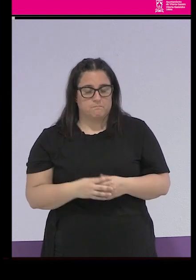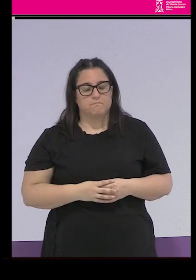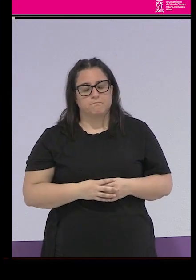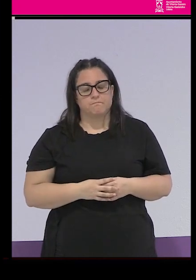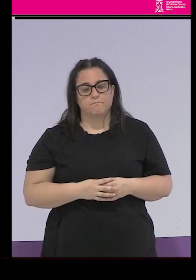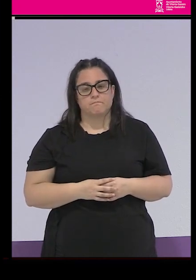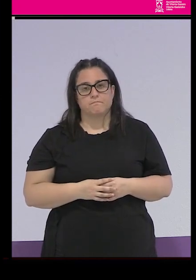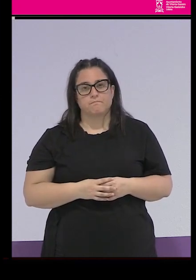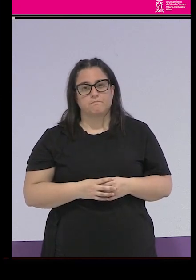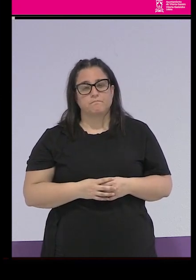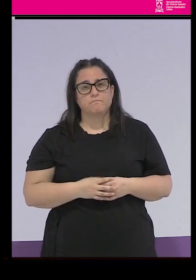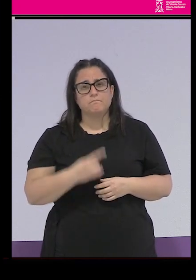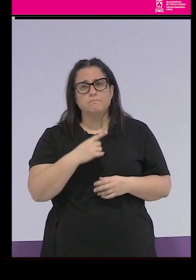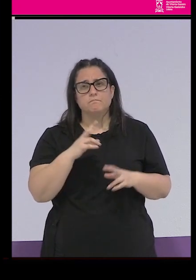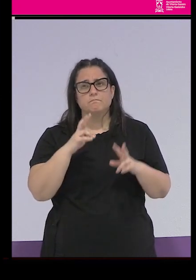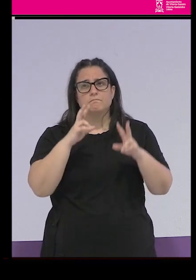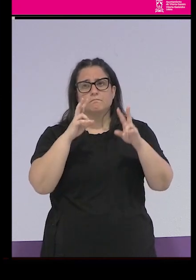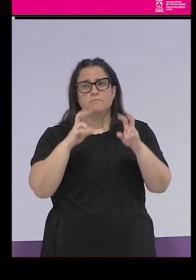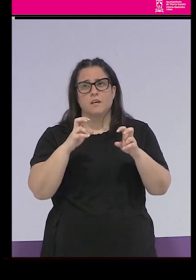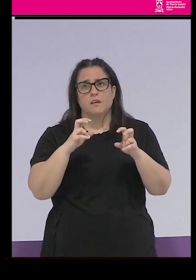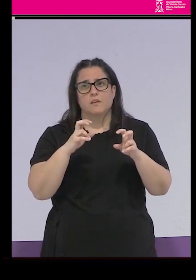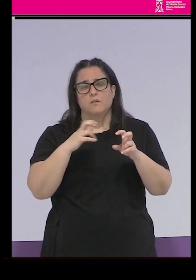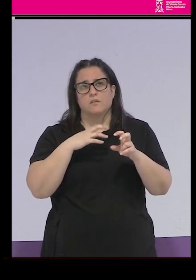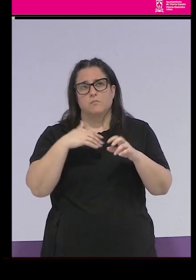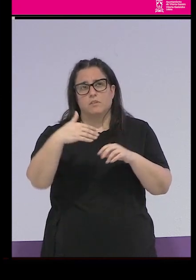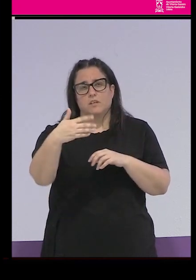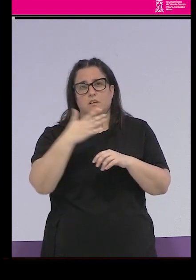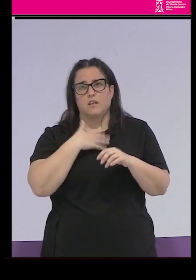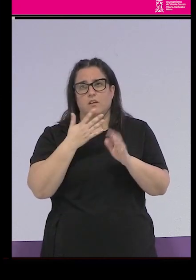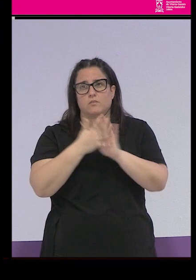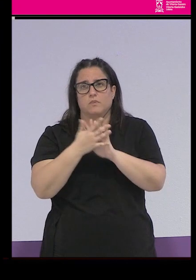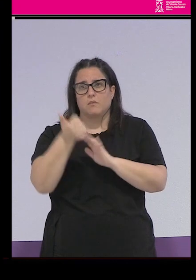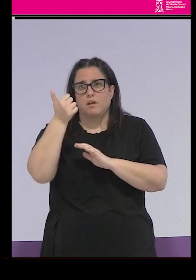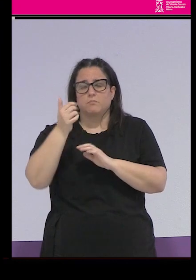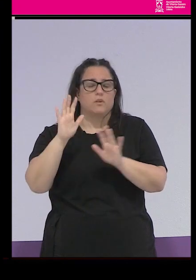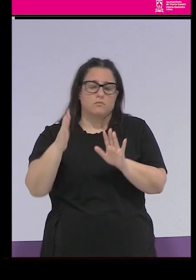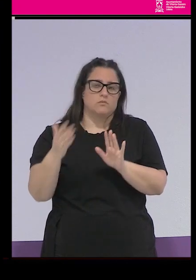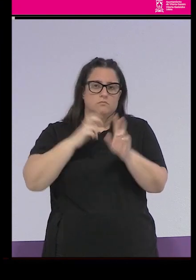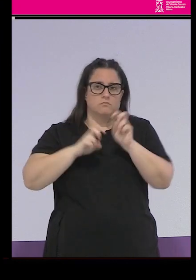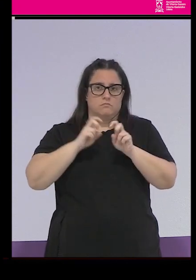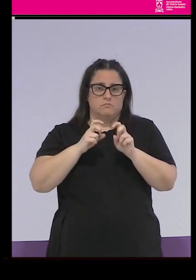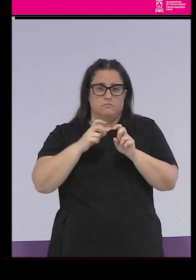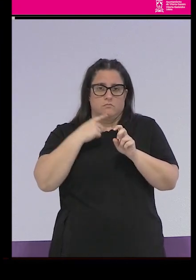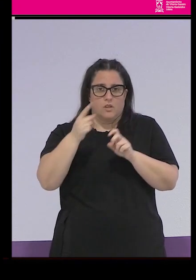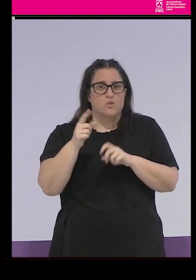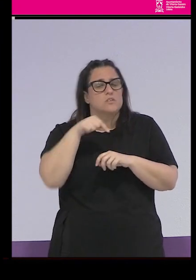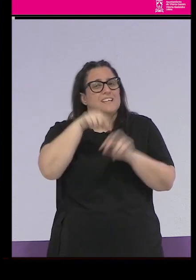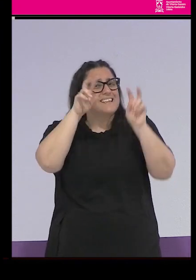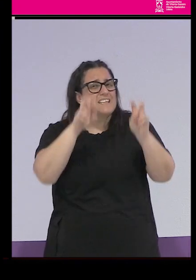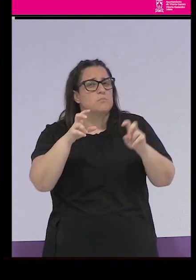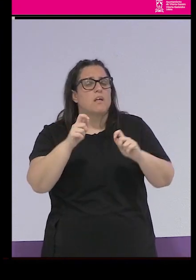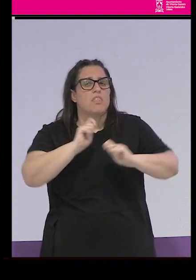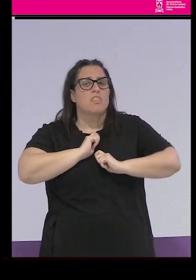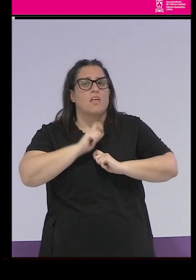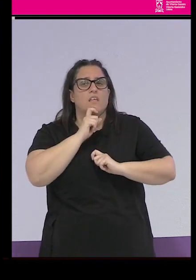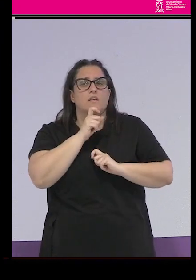las cuestiones que me adelanto un poco a otra cosa que os iba a contar más adelante, pero bueno, esta es una de las cuestiones que dificulta mucho, ¿no? O está relacionado con todo